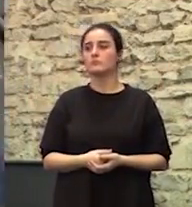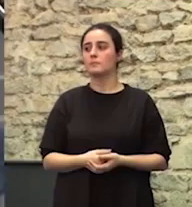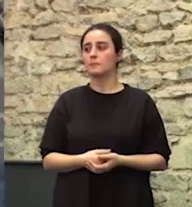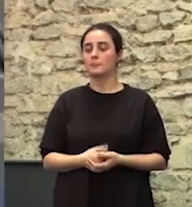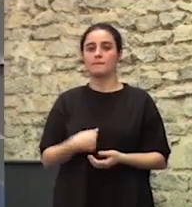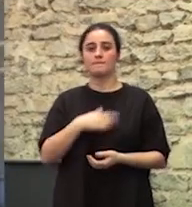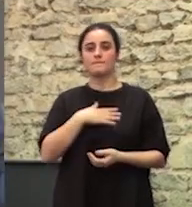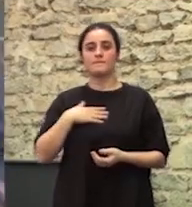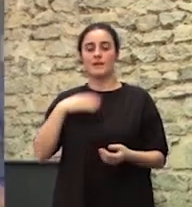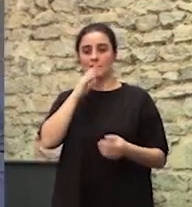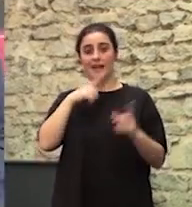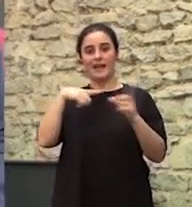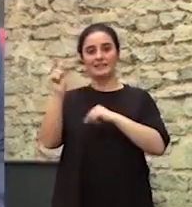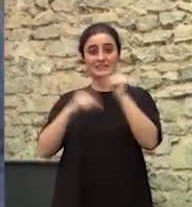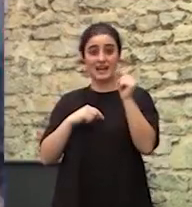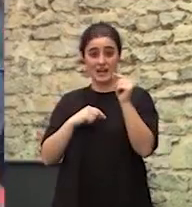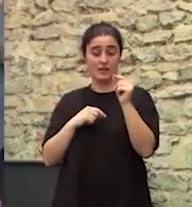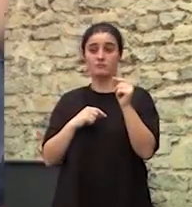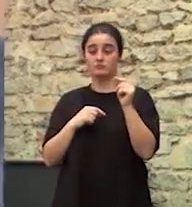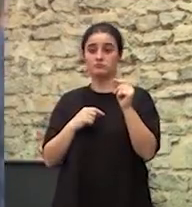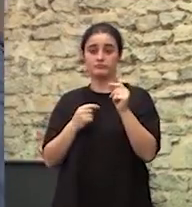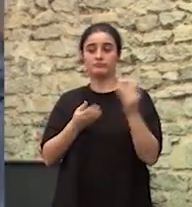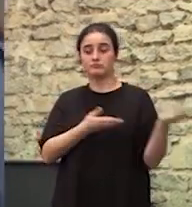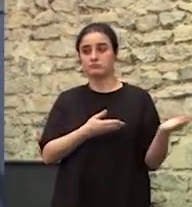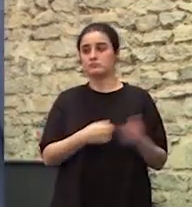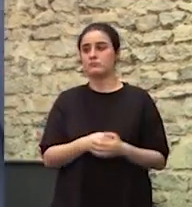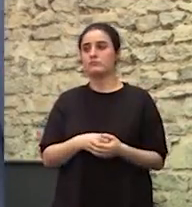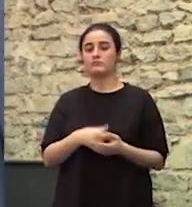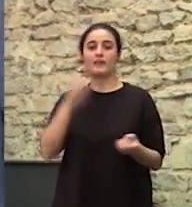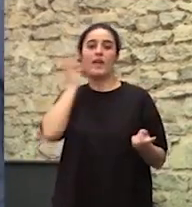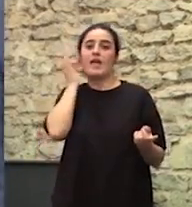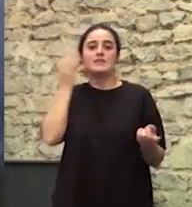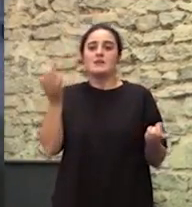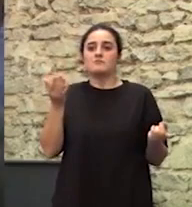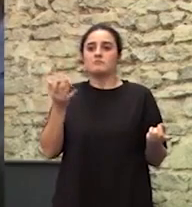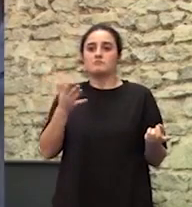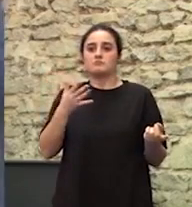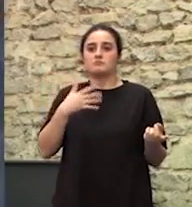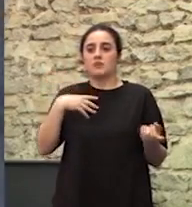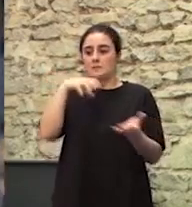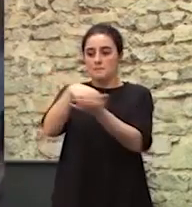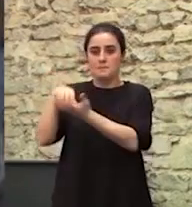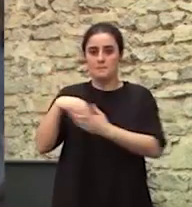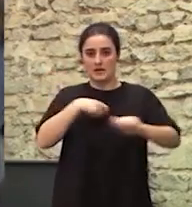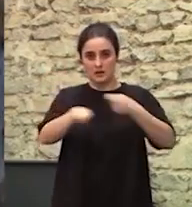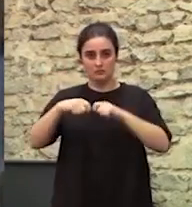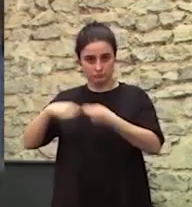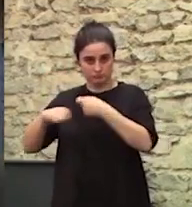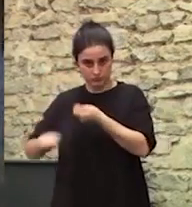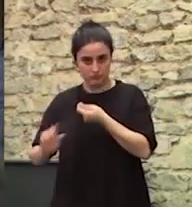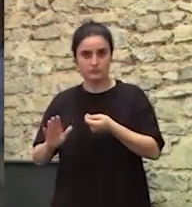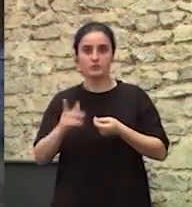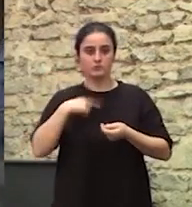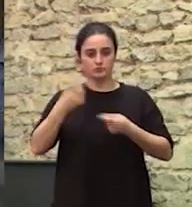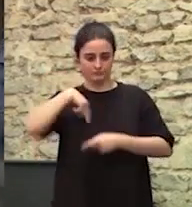Yo quiero que Estrella pues ella se dedica a vender en el mercado pero colabora